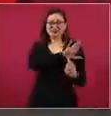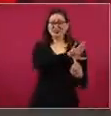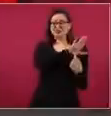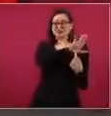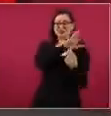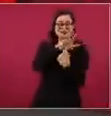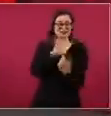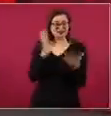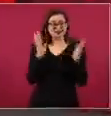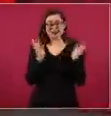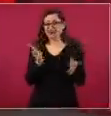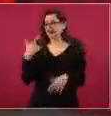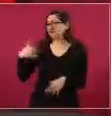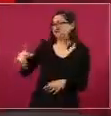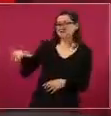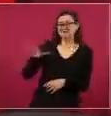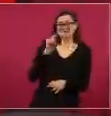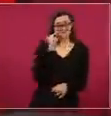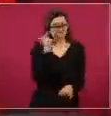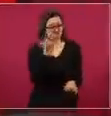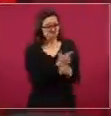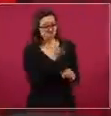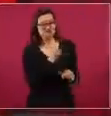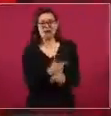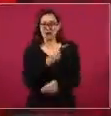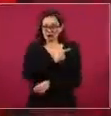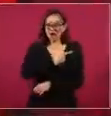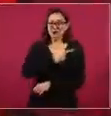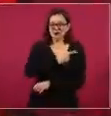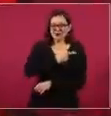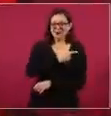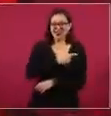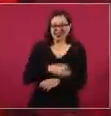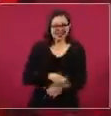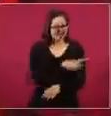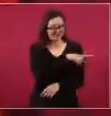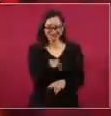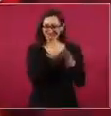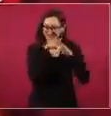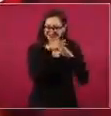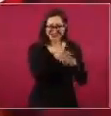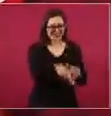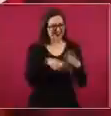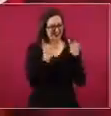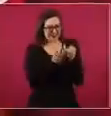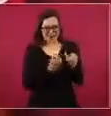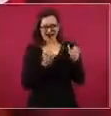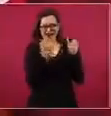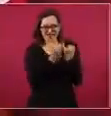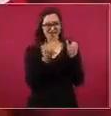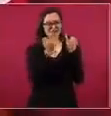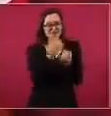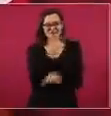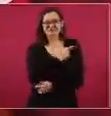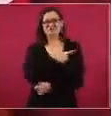muy buena, porque